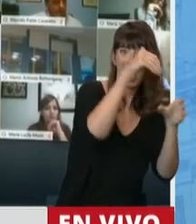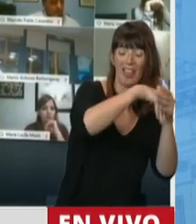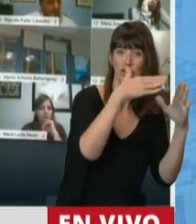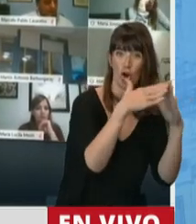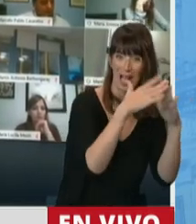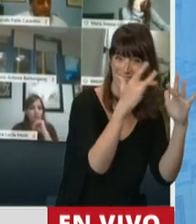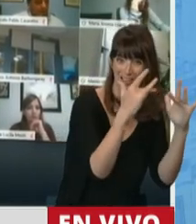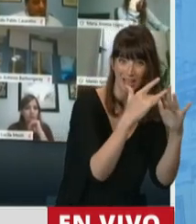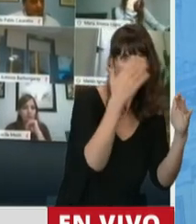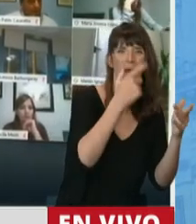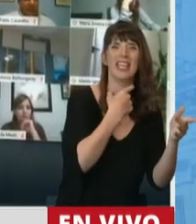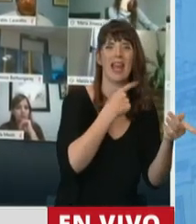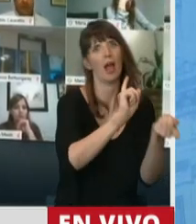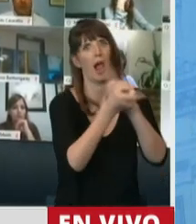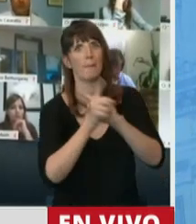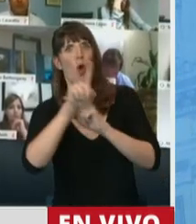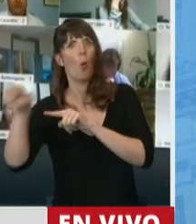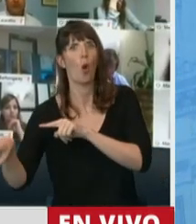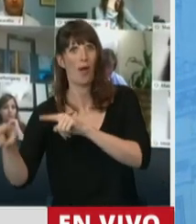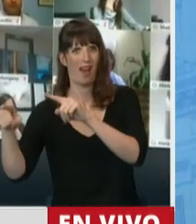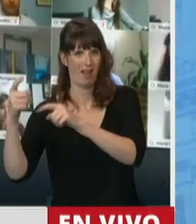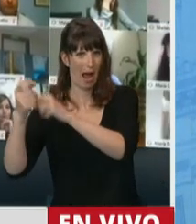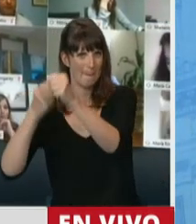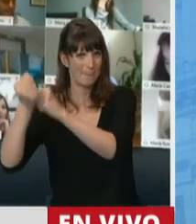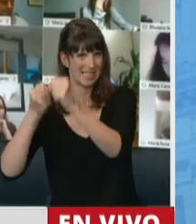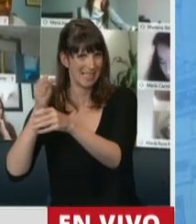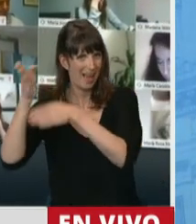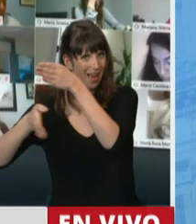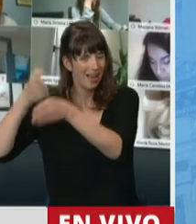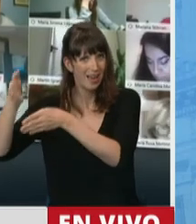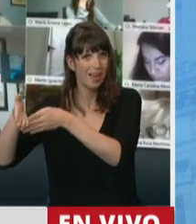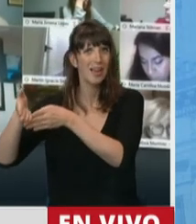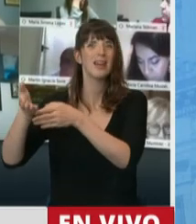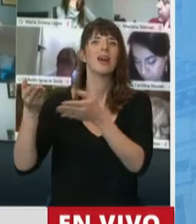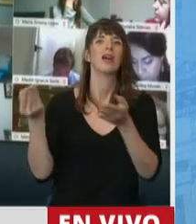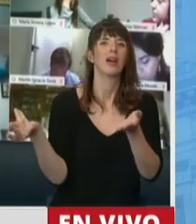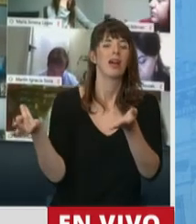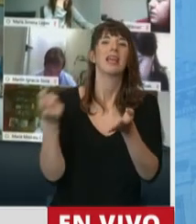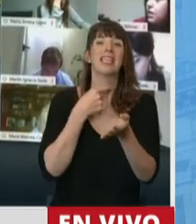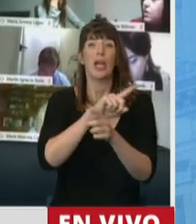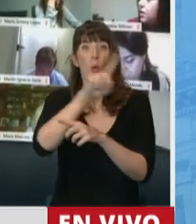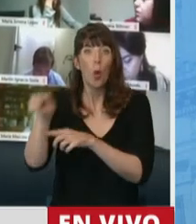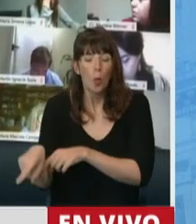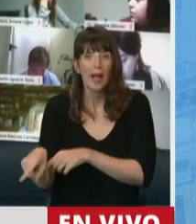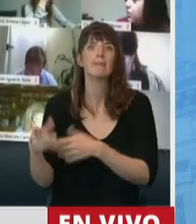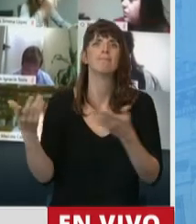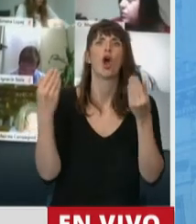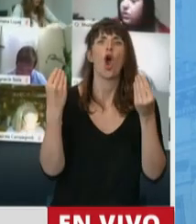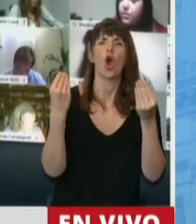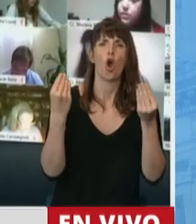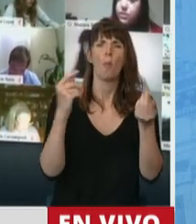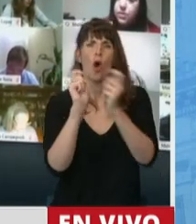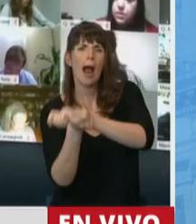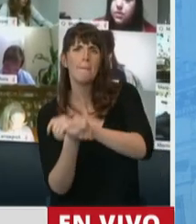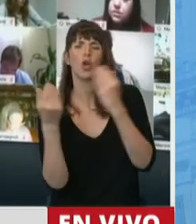de los convenios la posibilidad de revertir a una situación que nunca ocurrió, lo que va a terminar